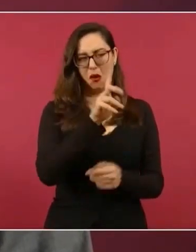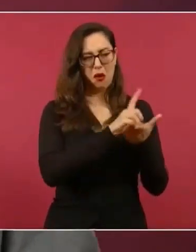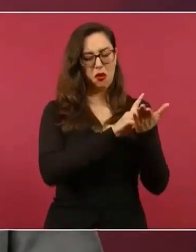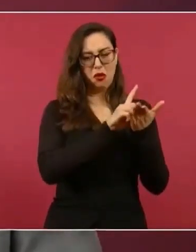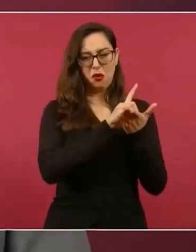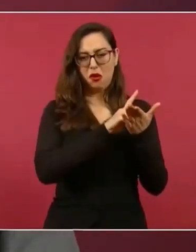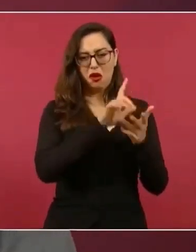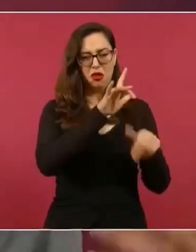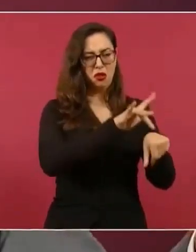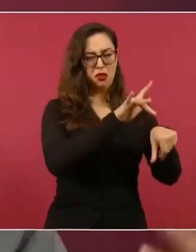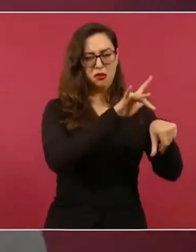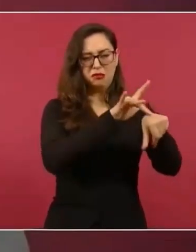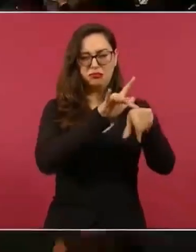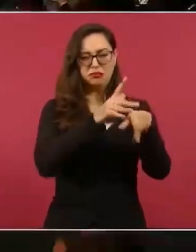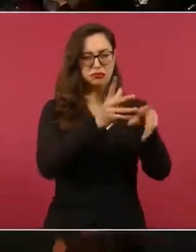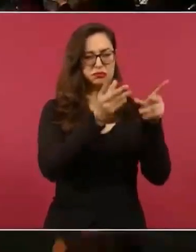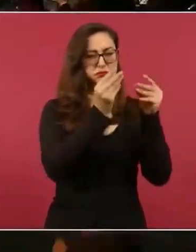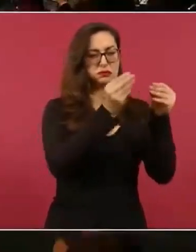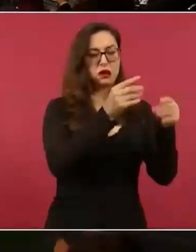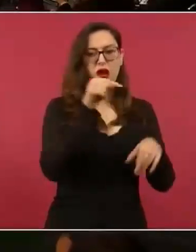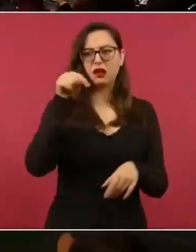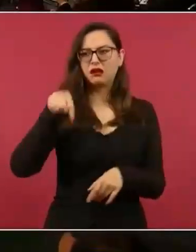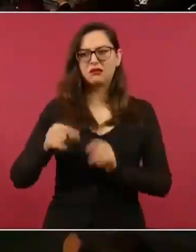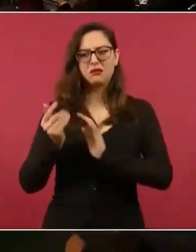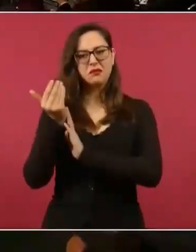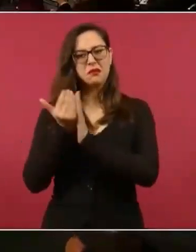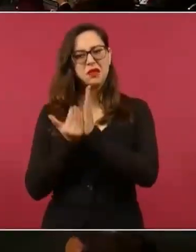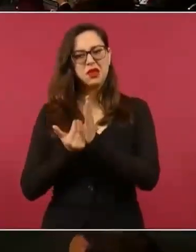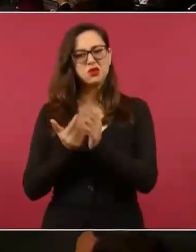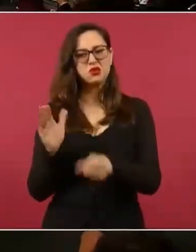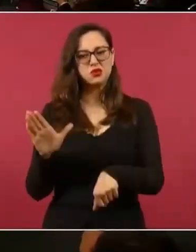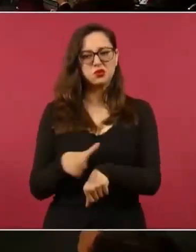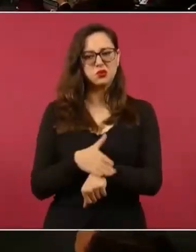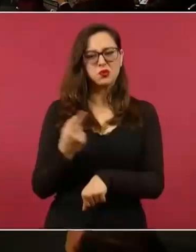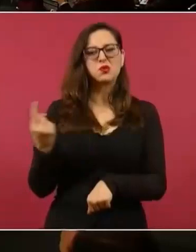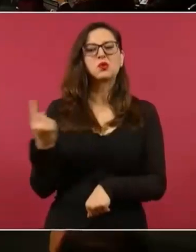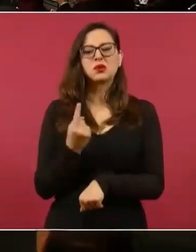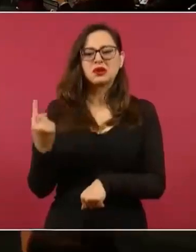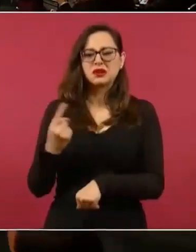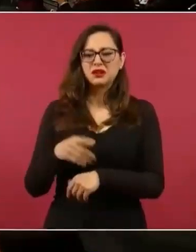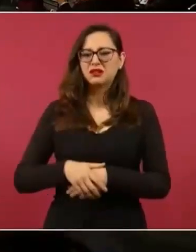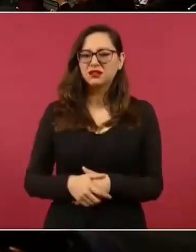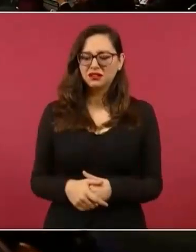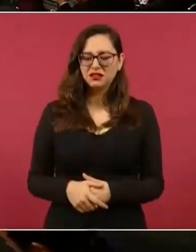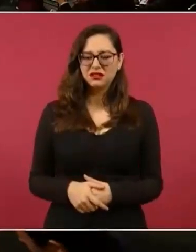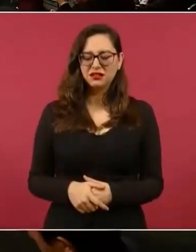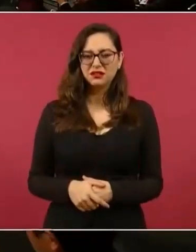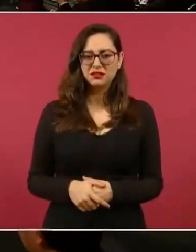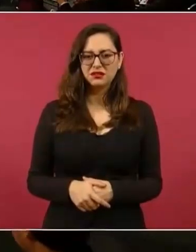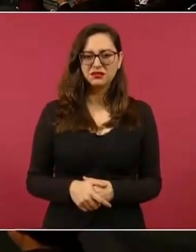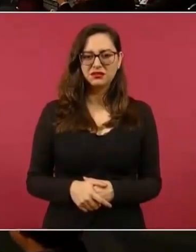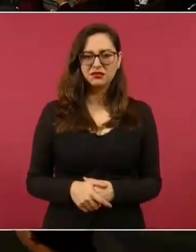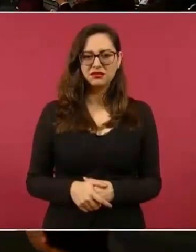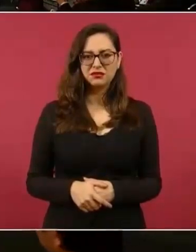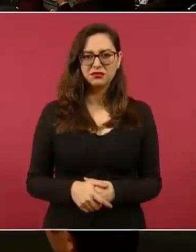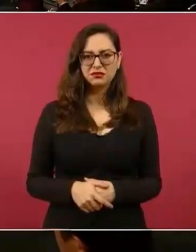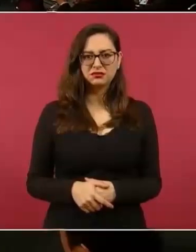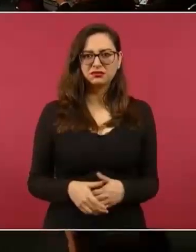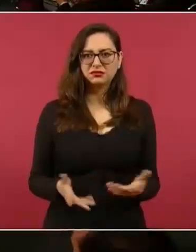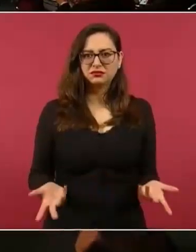¿Y qué nos ayuda o qué es lo que más nos ayuda a que